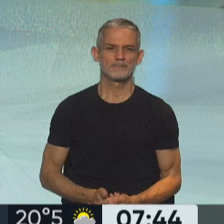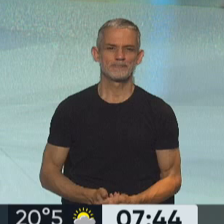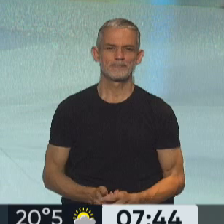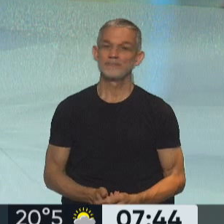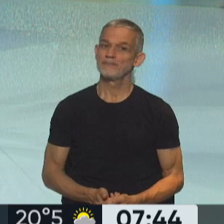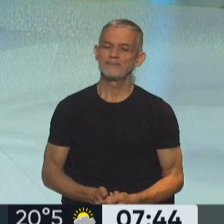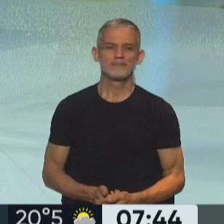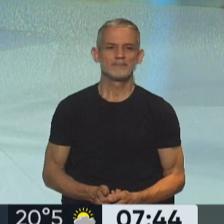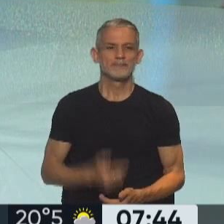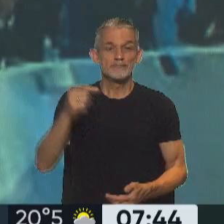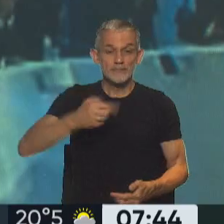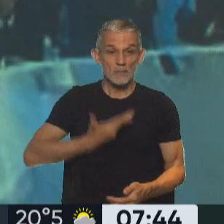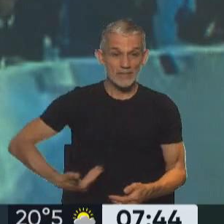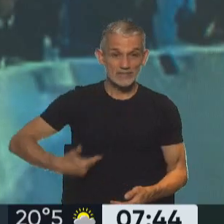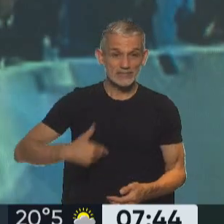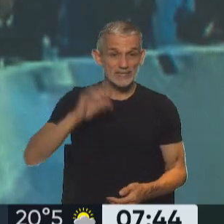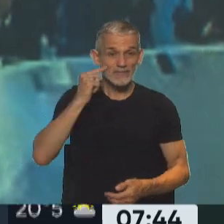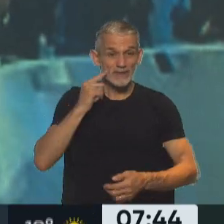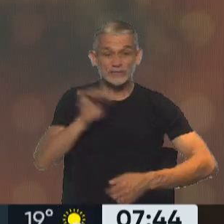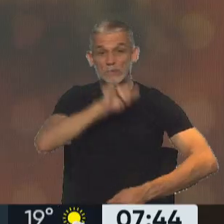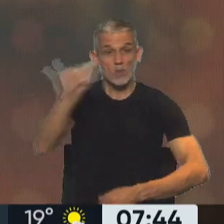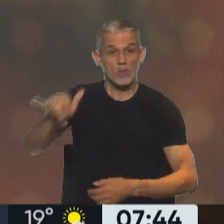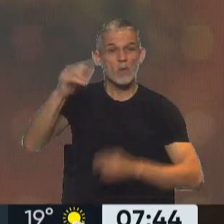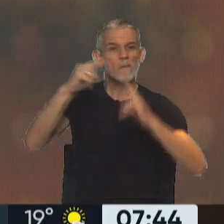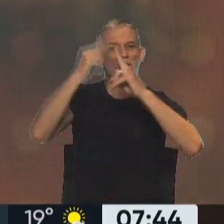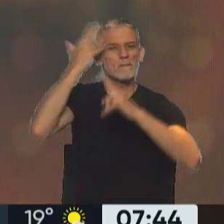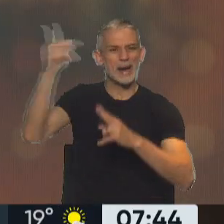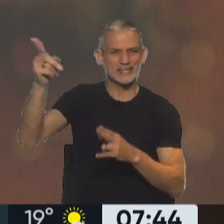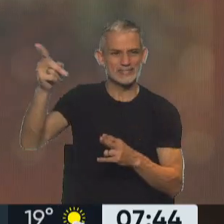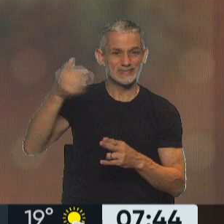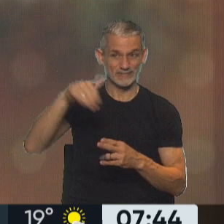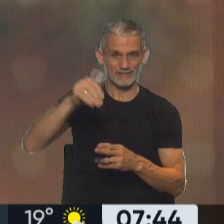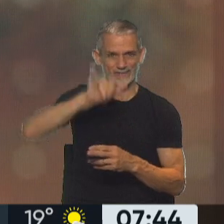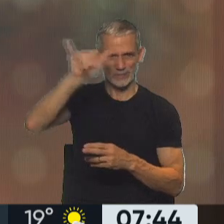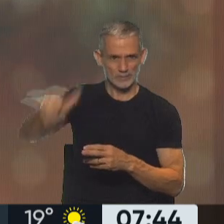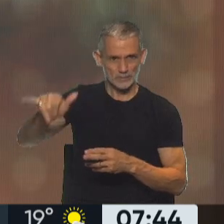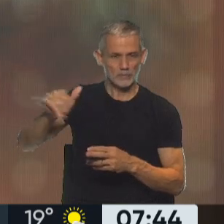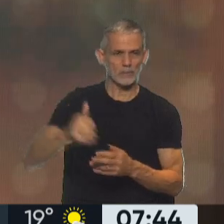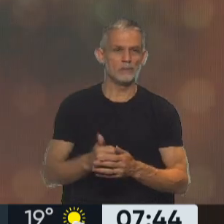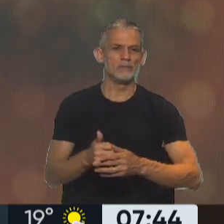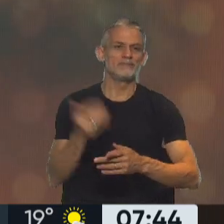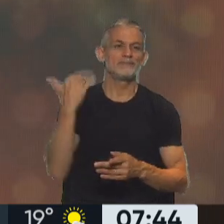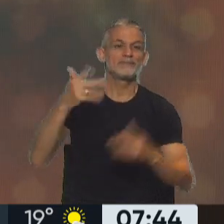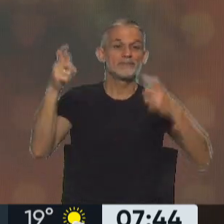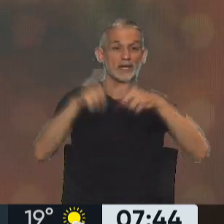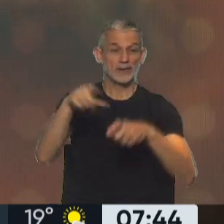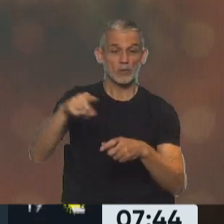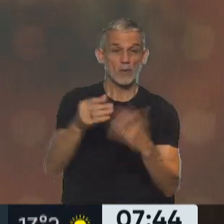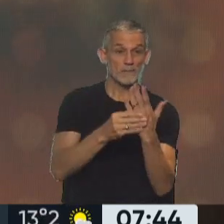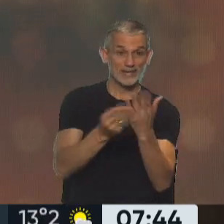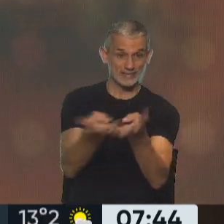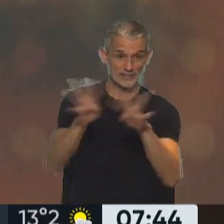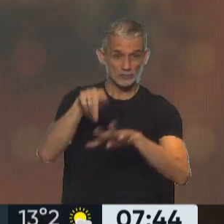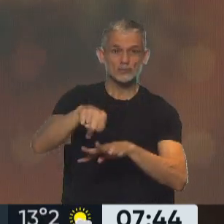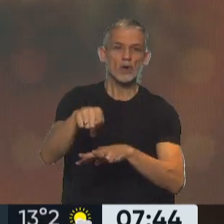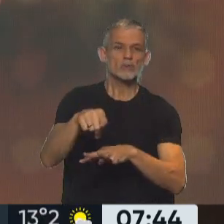Bueno, muy bien. En este momento el presidente está a punto de aterrizar en París. Exactamente, el presidente está a punto de aterrizar en París. Ayer encabezaba una reunión de gabinete de la que también